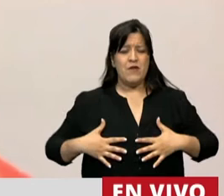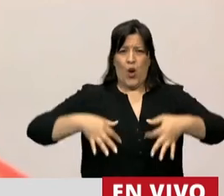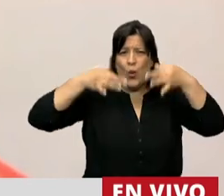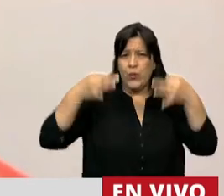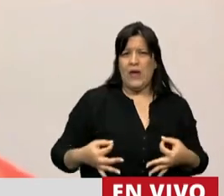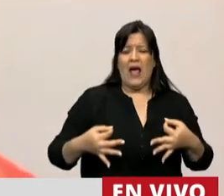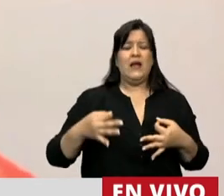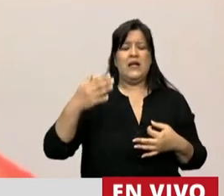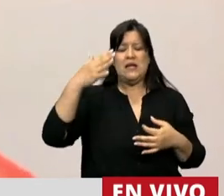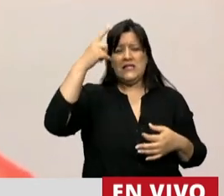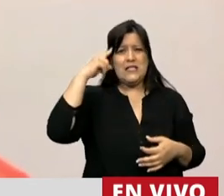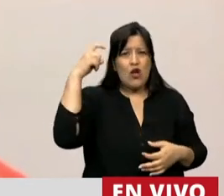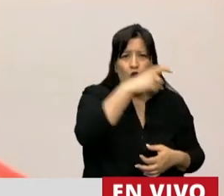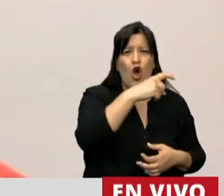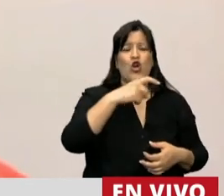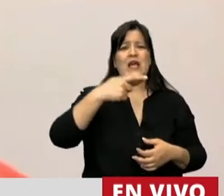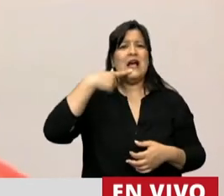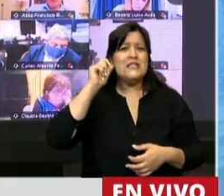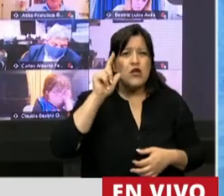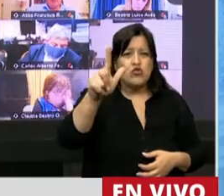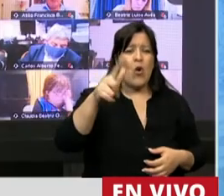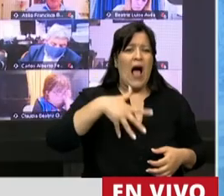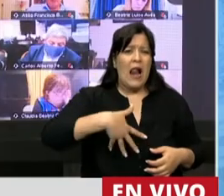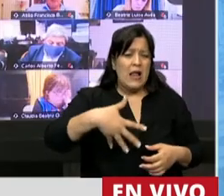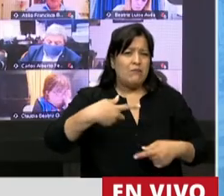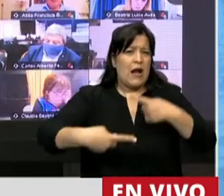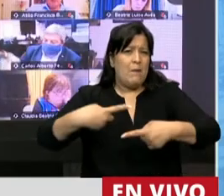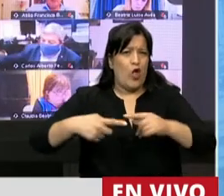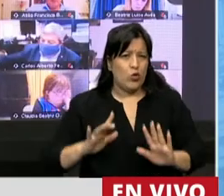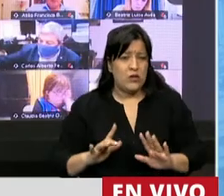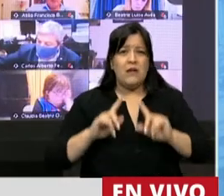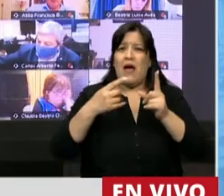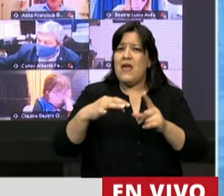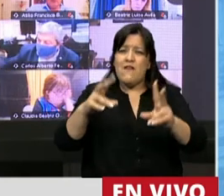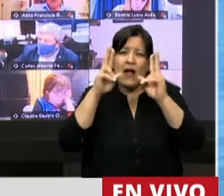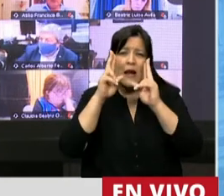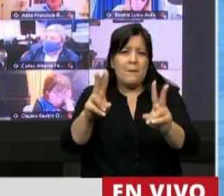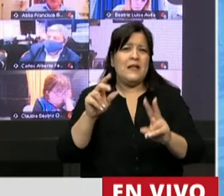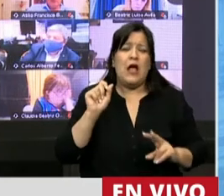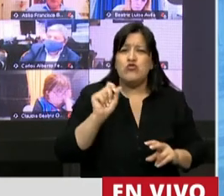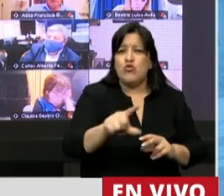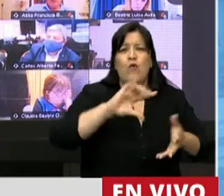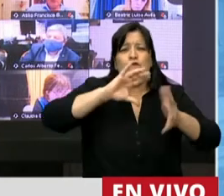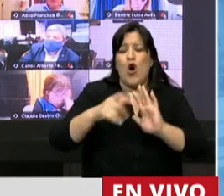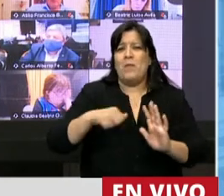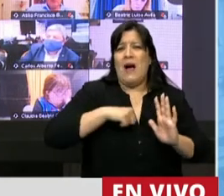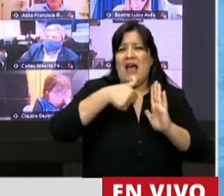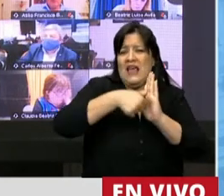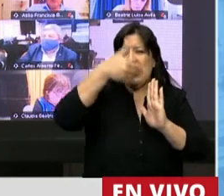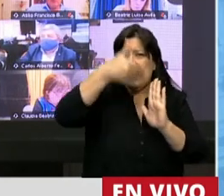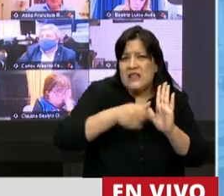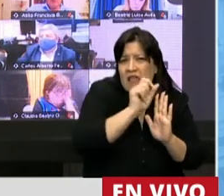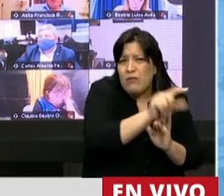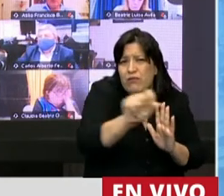psicológica, sexual y reproductiva, respetando su identidad y su independencia.